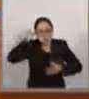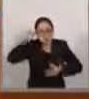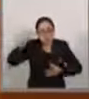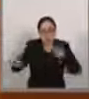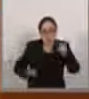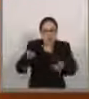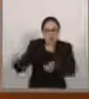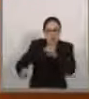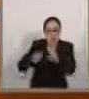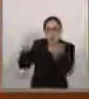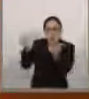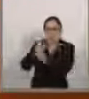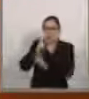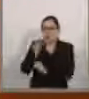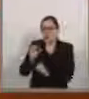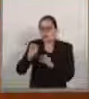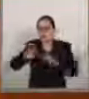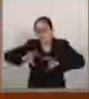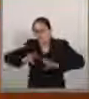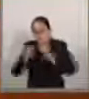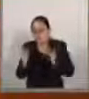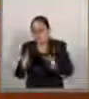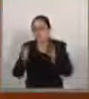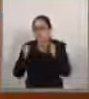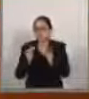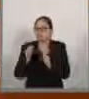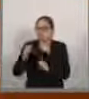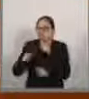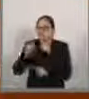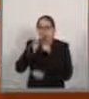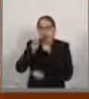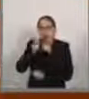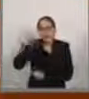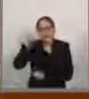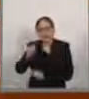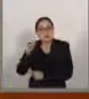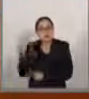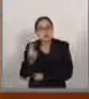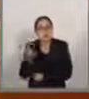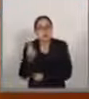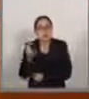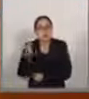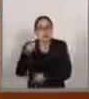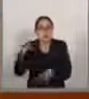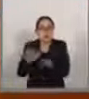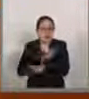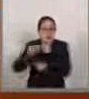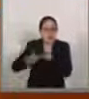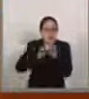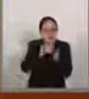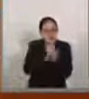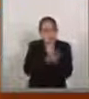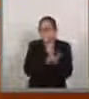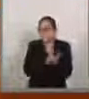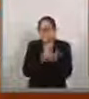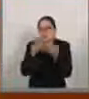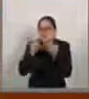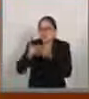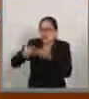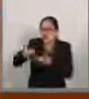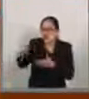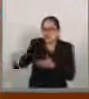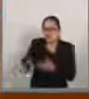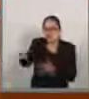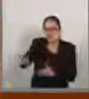a comunidades equiparables para saber qué es lo que necesitaban reformar de la actual ley para que